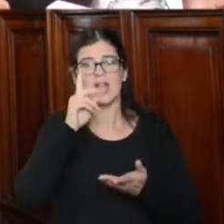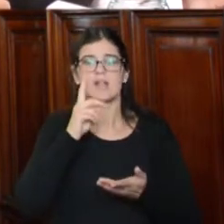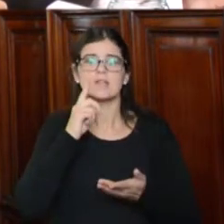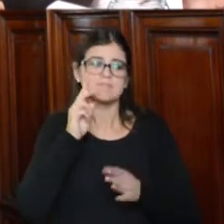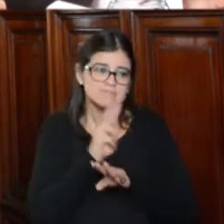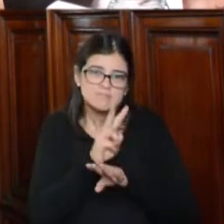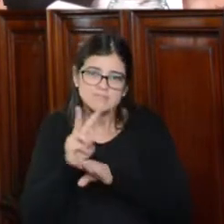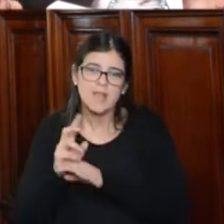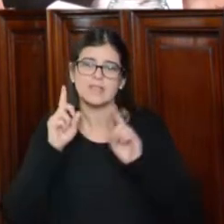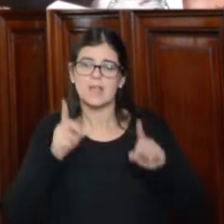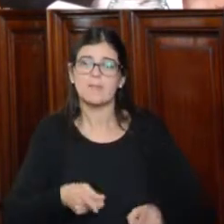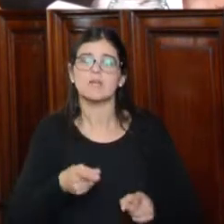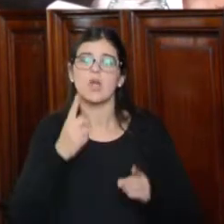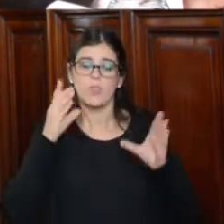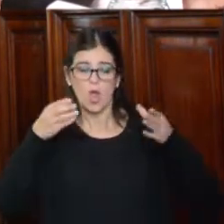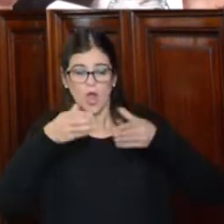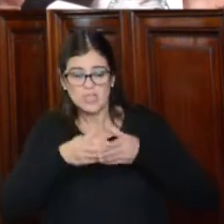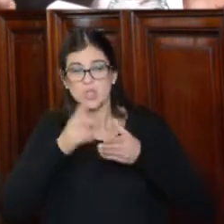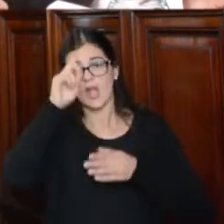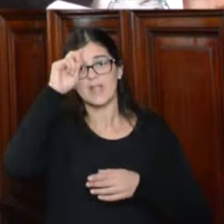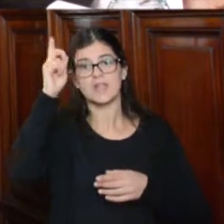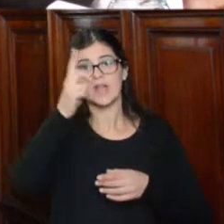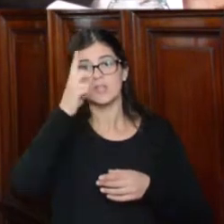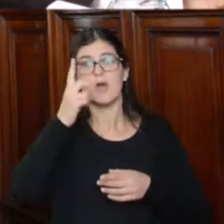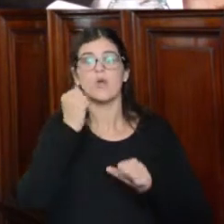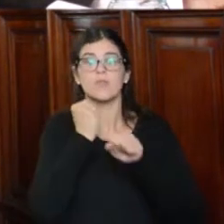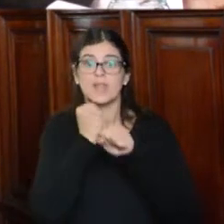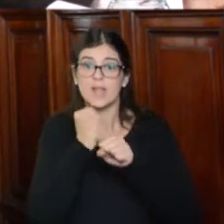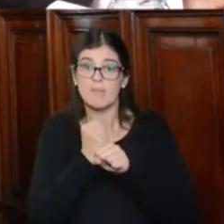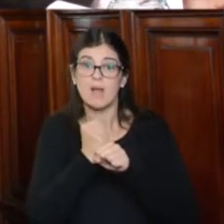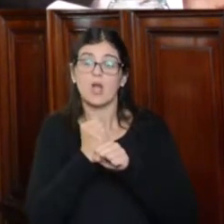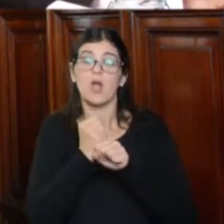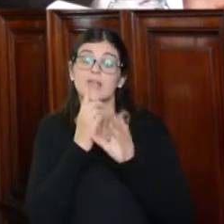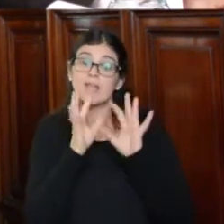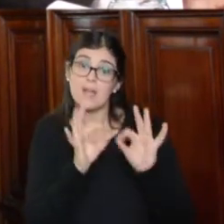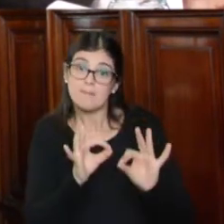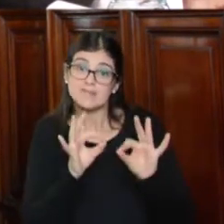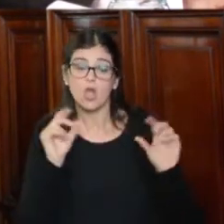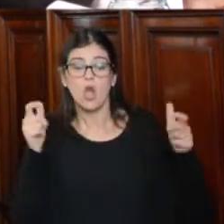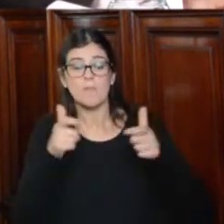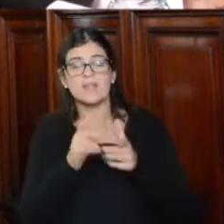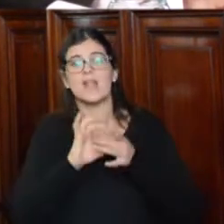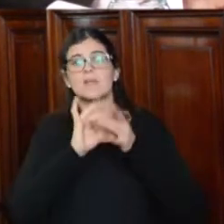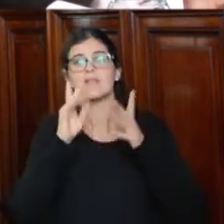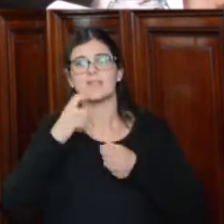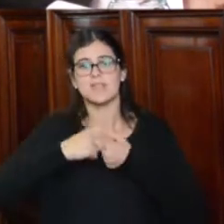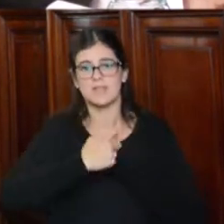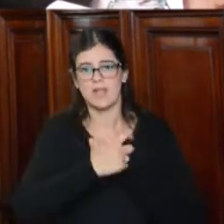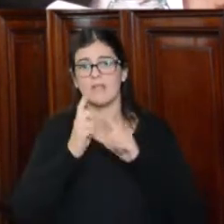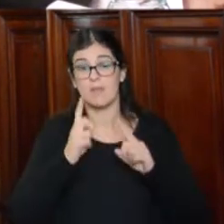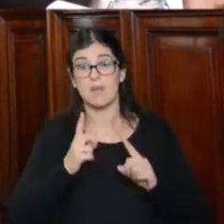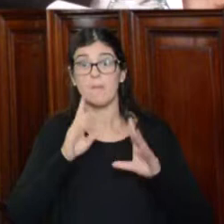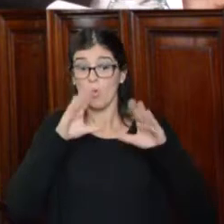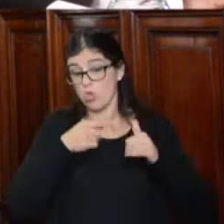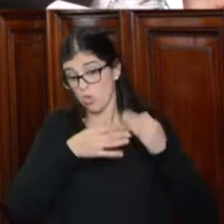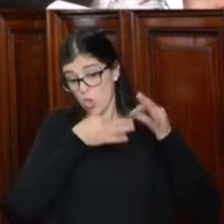en particular de la Organización Internacional del Trabajo y en particular del Comité de Libertad Sindical. Por todo